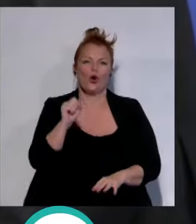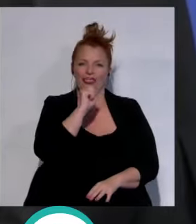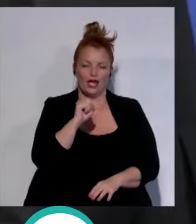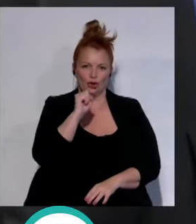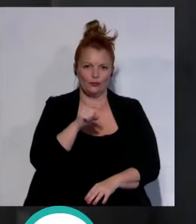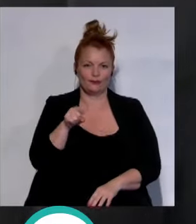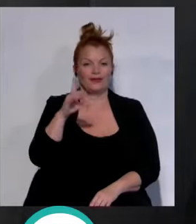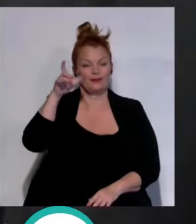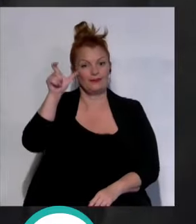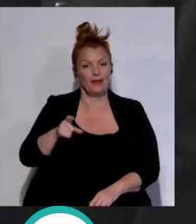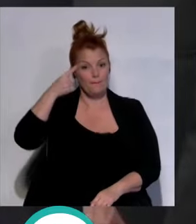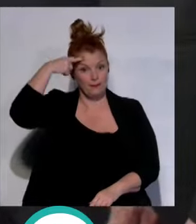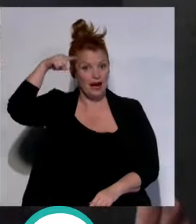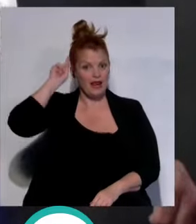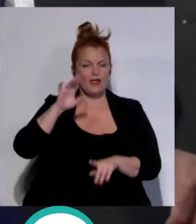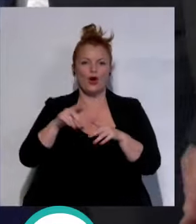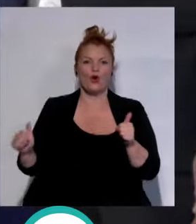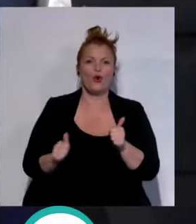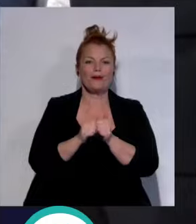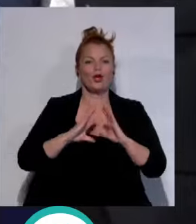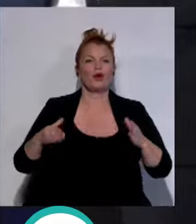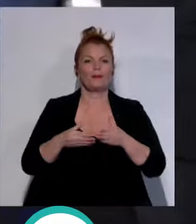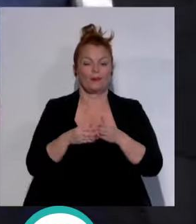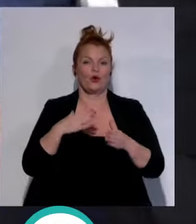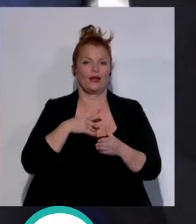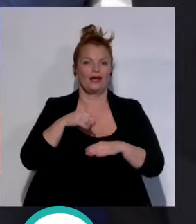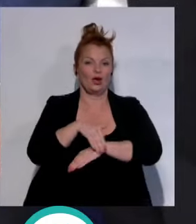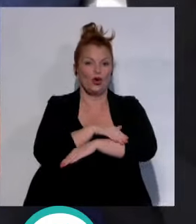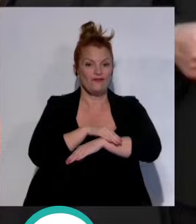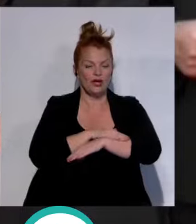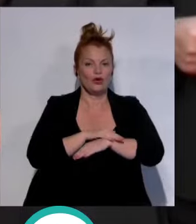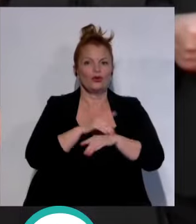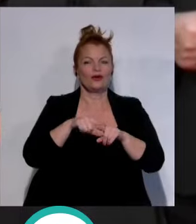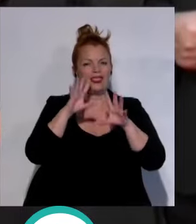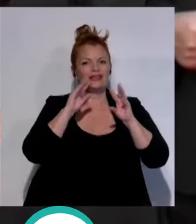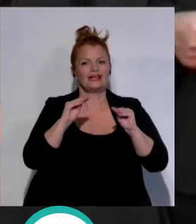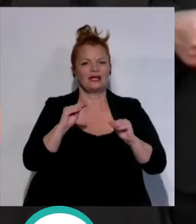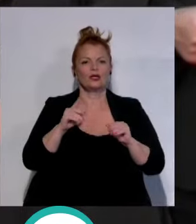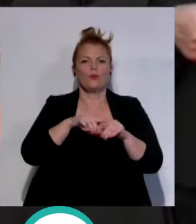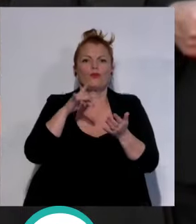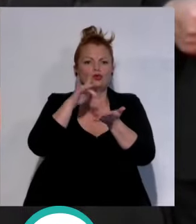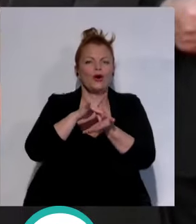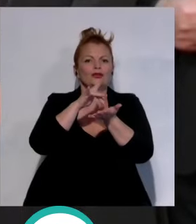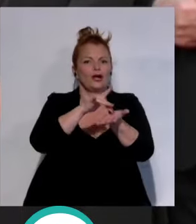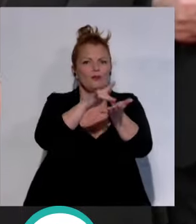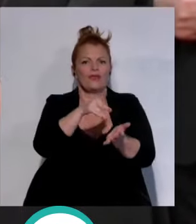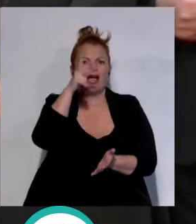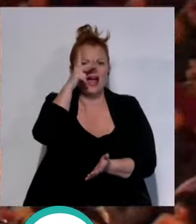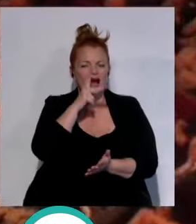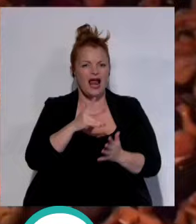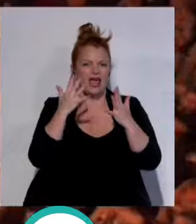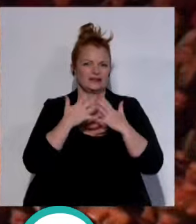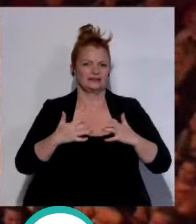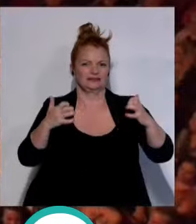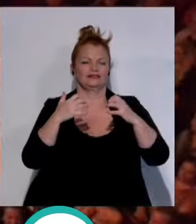El alcalde de Cádiz, Bruno García, acompañado por el equipo de gobierno, destacó cómo la ciudad puede acoger grandes eventos como esta gala de las Latin